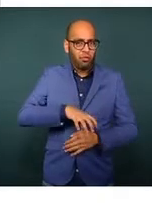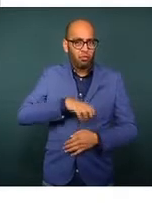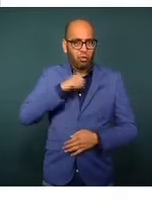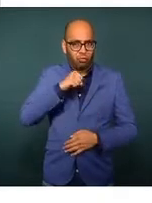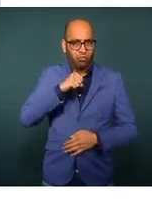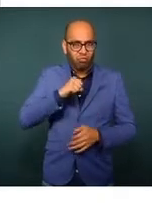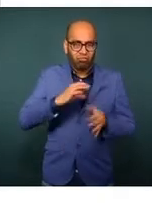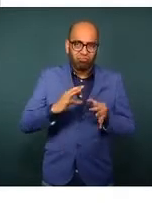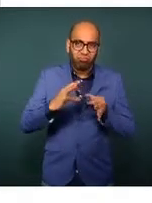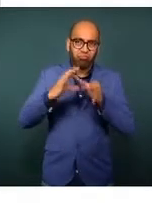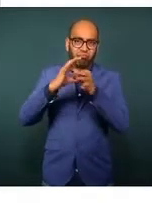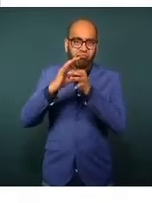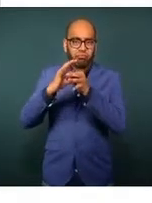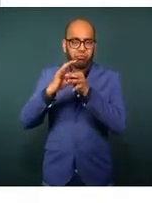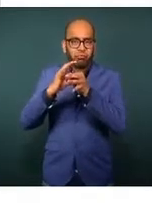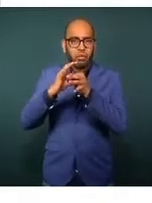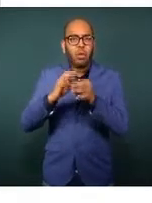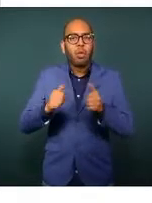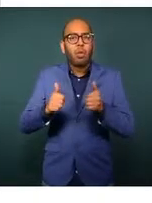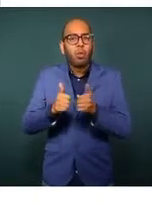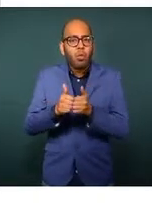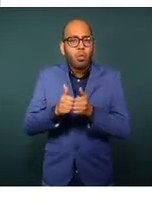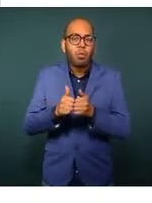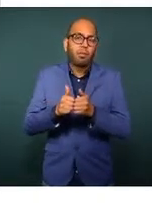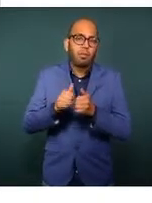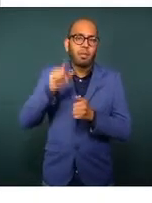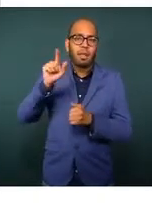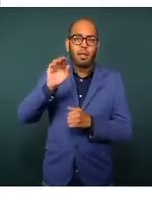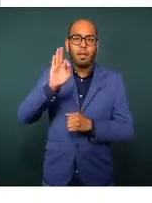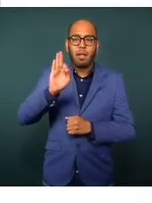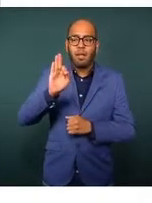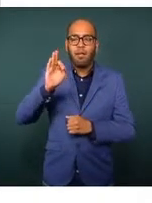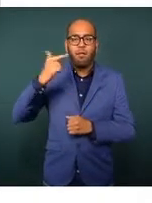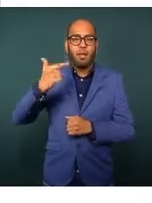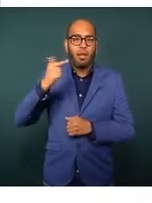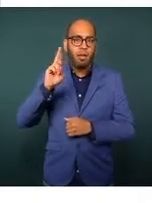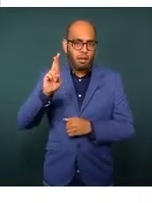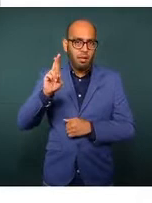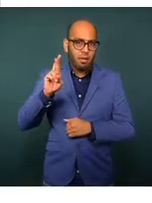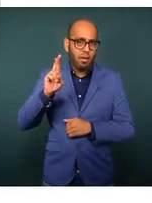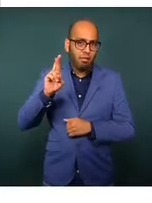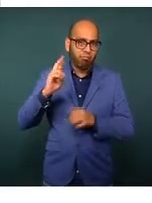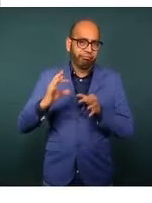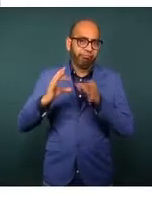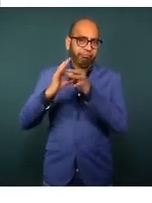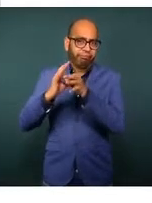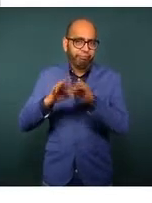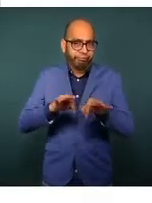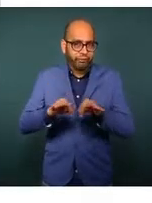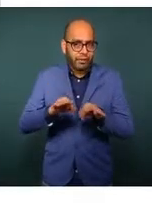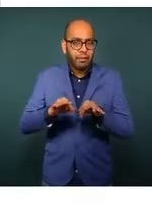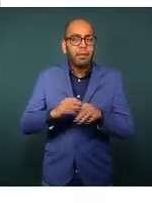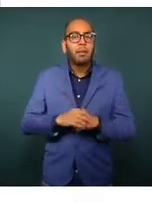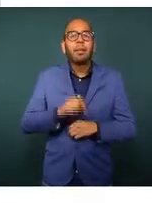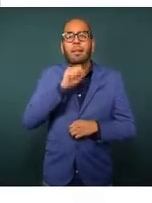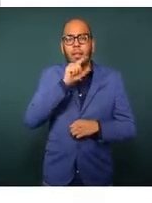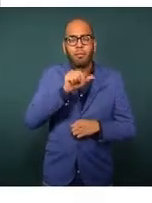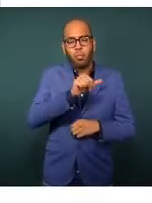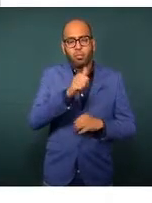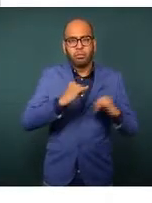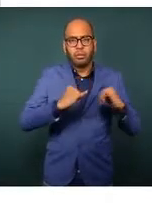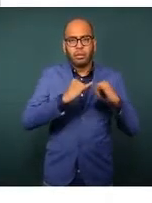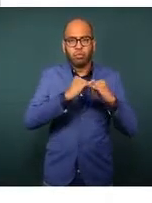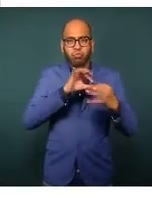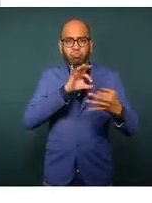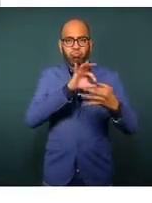particularmente con la Fiscalía General de la República y las demás instituciones